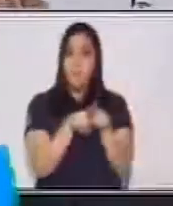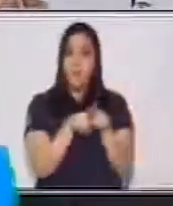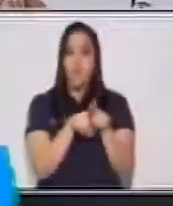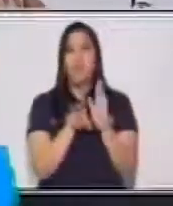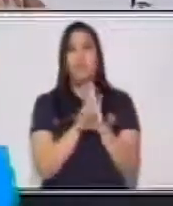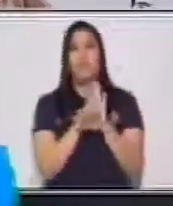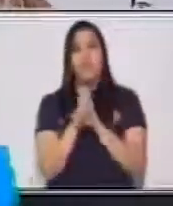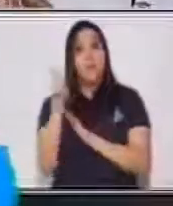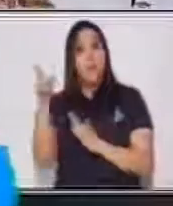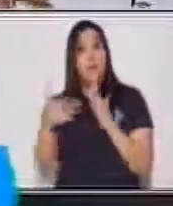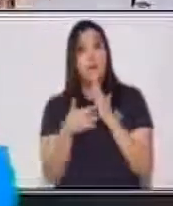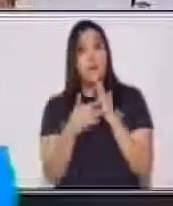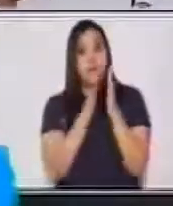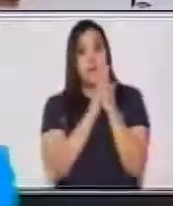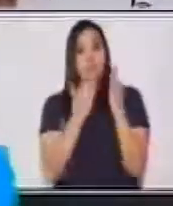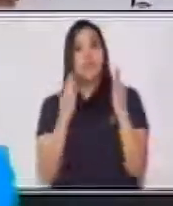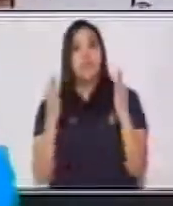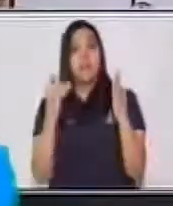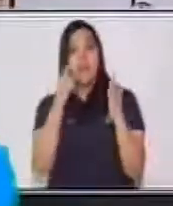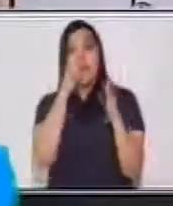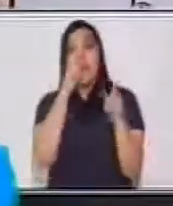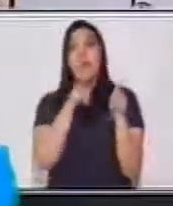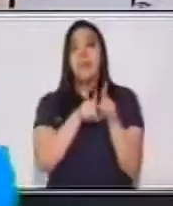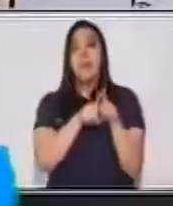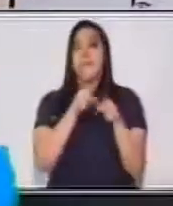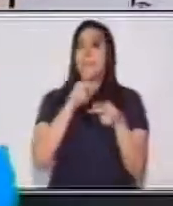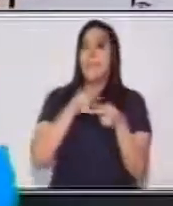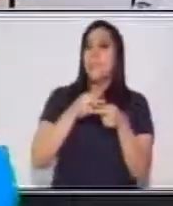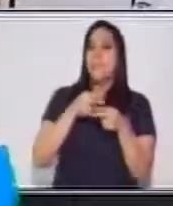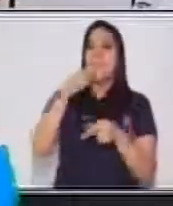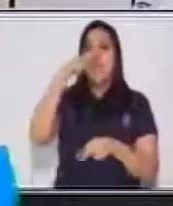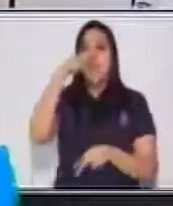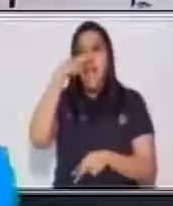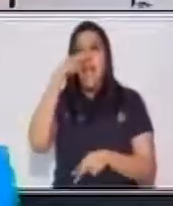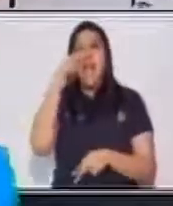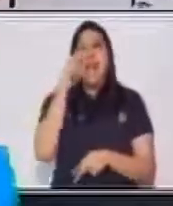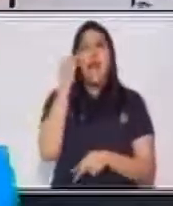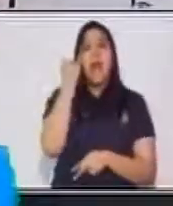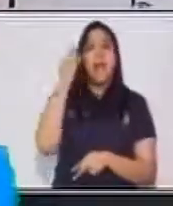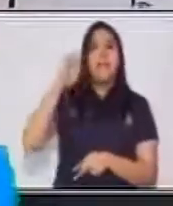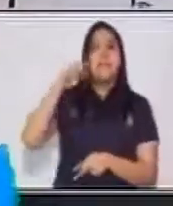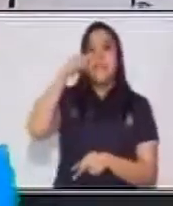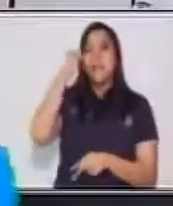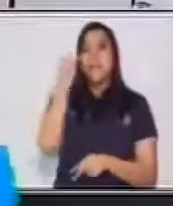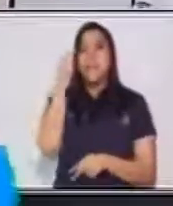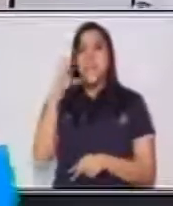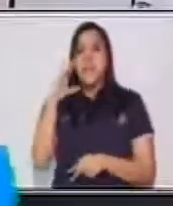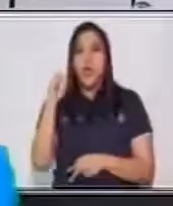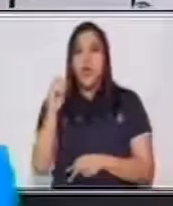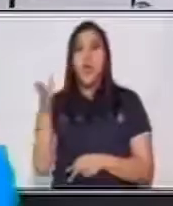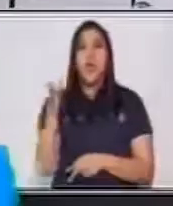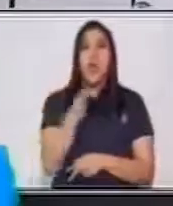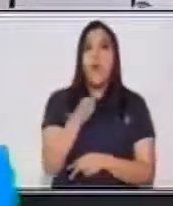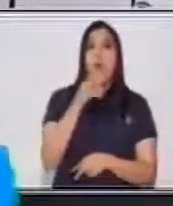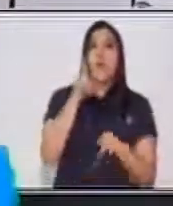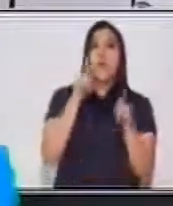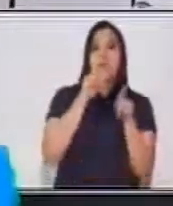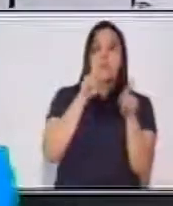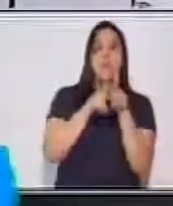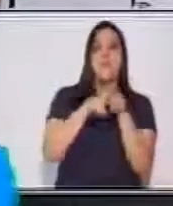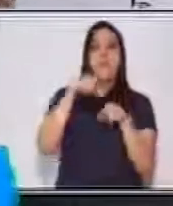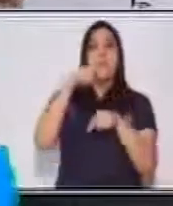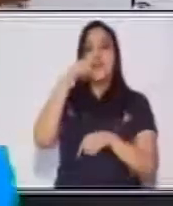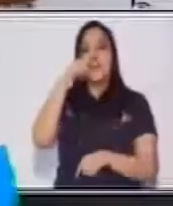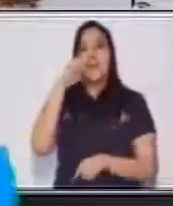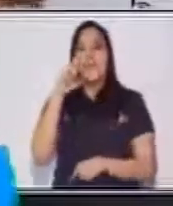tipo de herramienta también recibe el nombre de tríptico o de trifolio. Son otros nombres con los que tú vas a